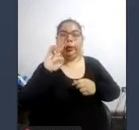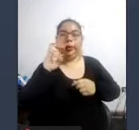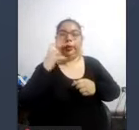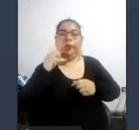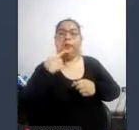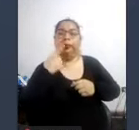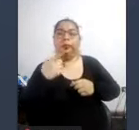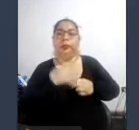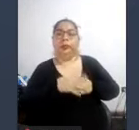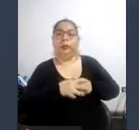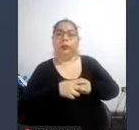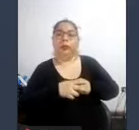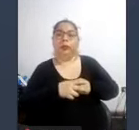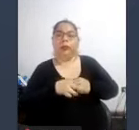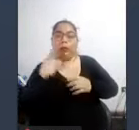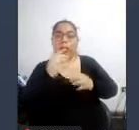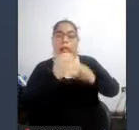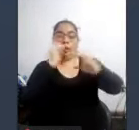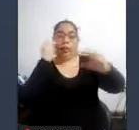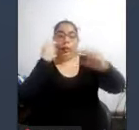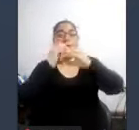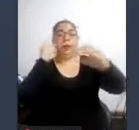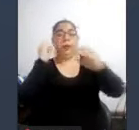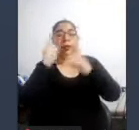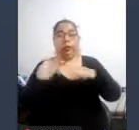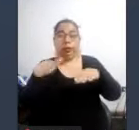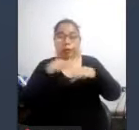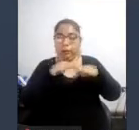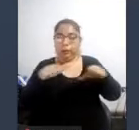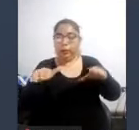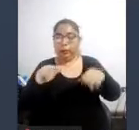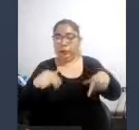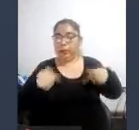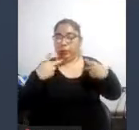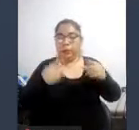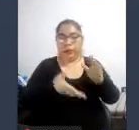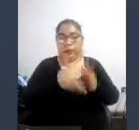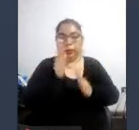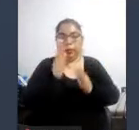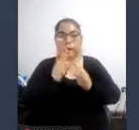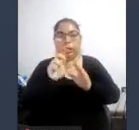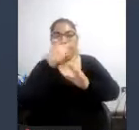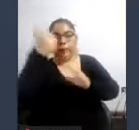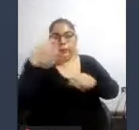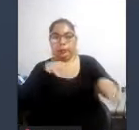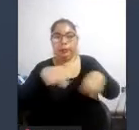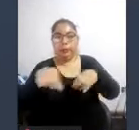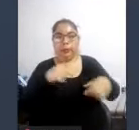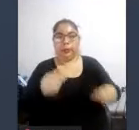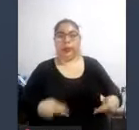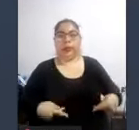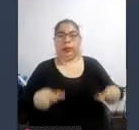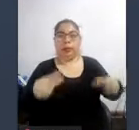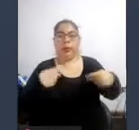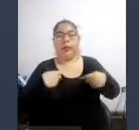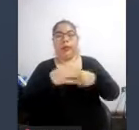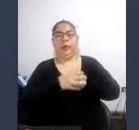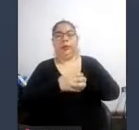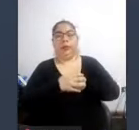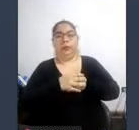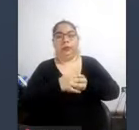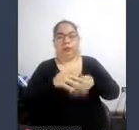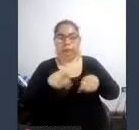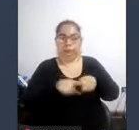el transporte es la base para poder asistir a todas las otras actividades de la vida diaria